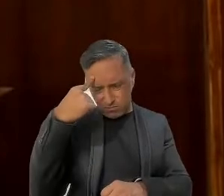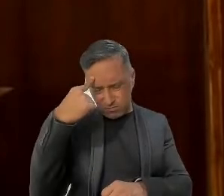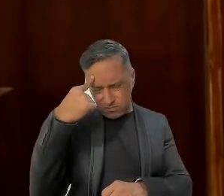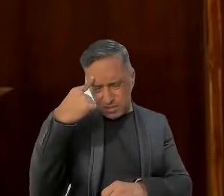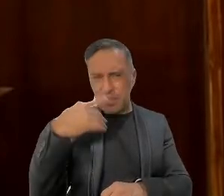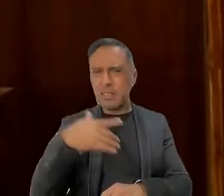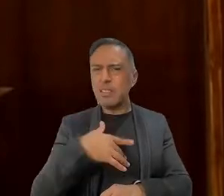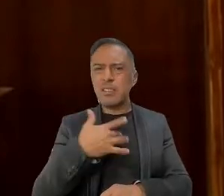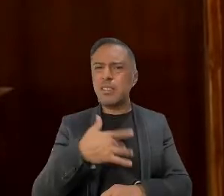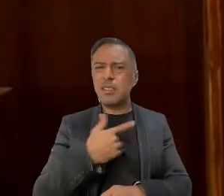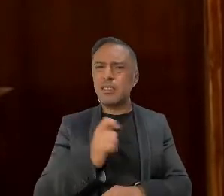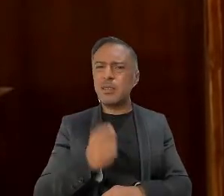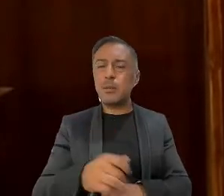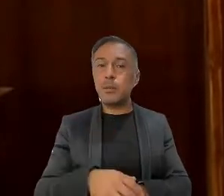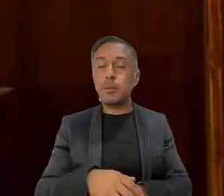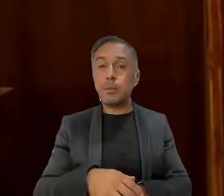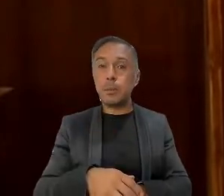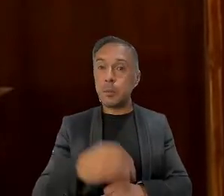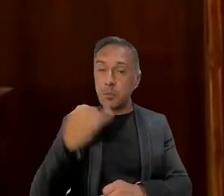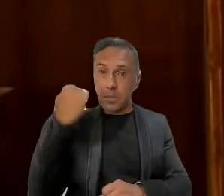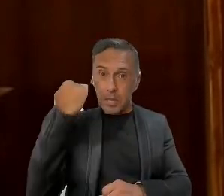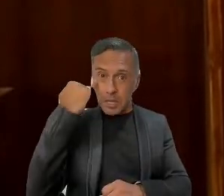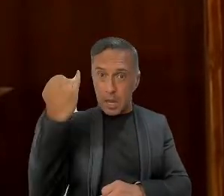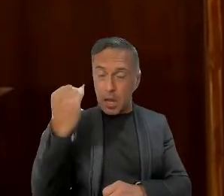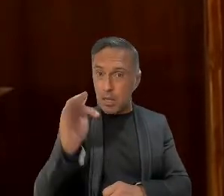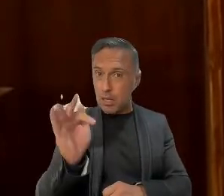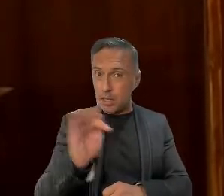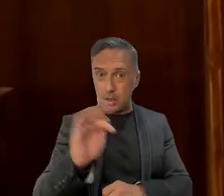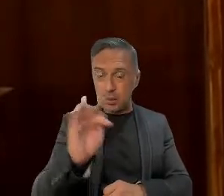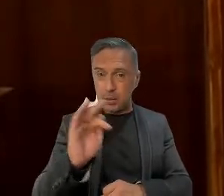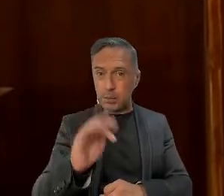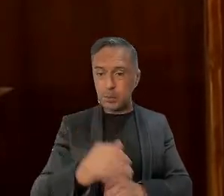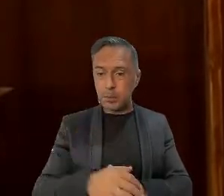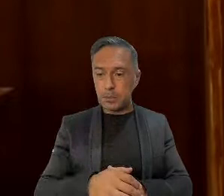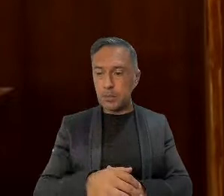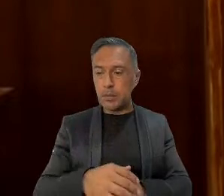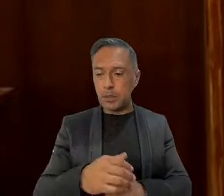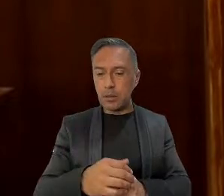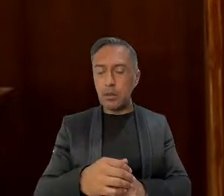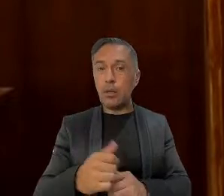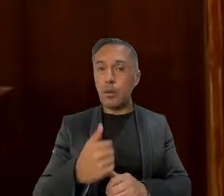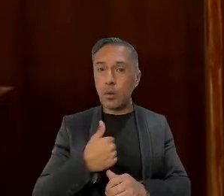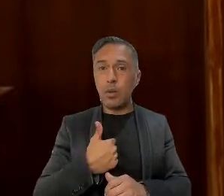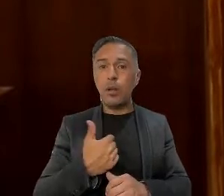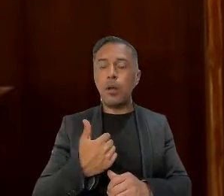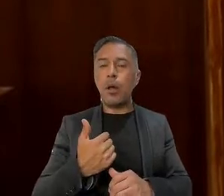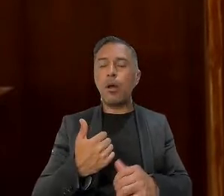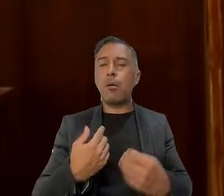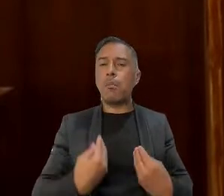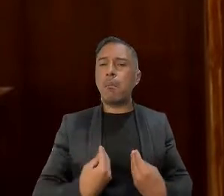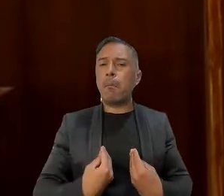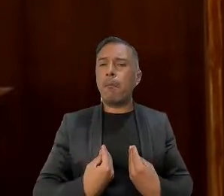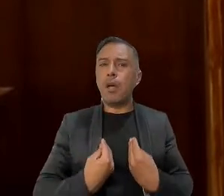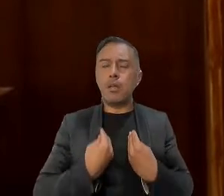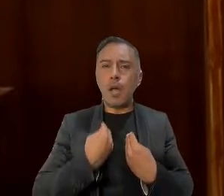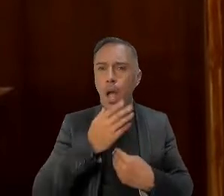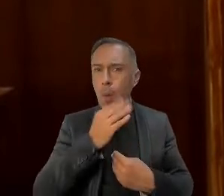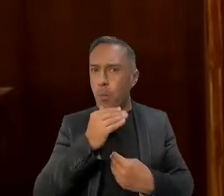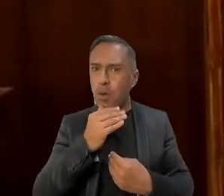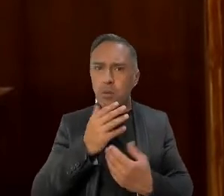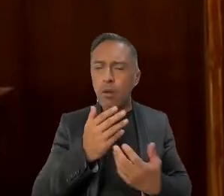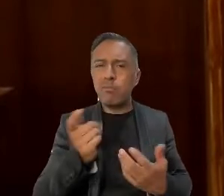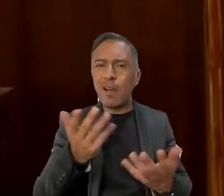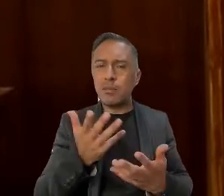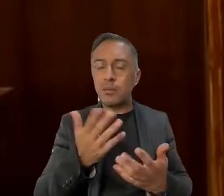haríamos sin nuestra garantía de supervivencia. Recordemos que sin